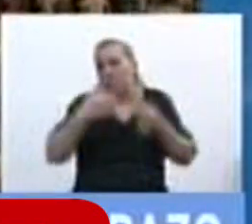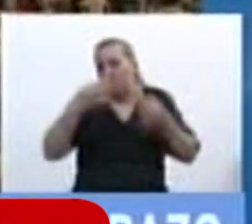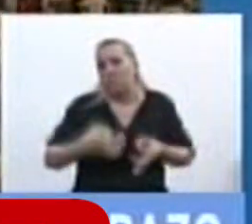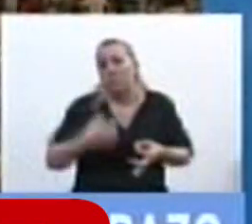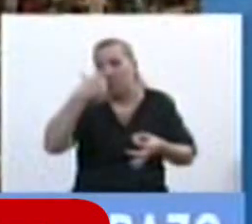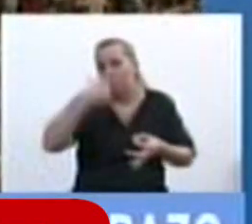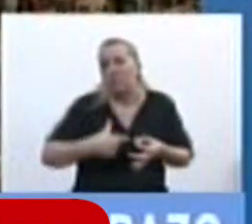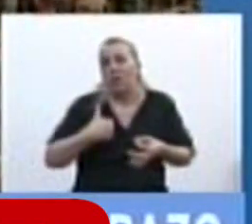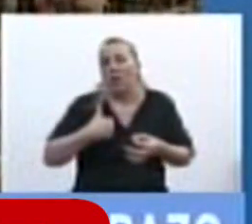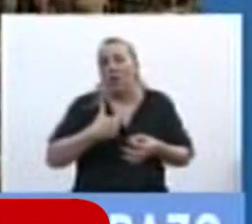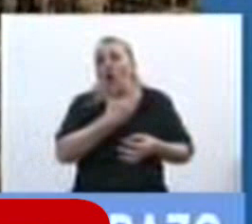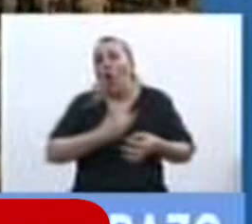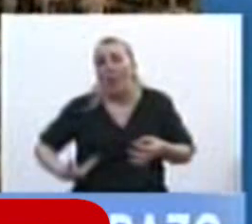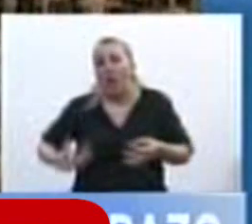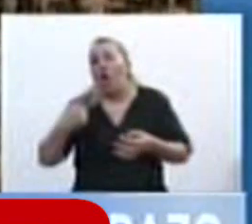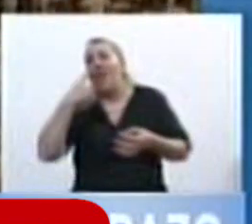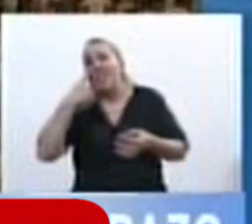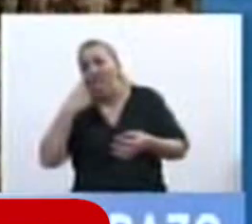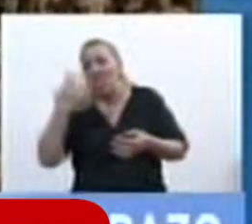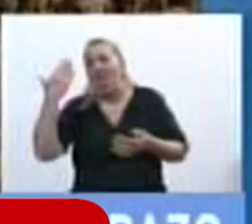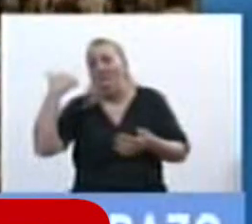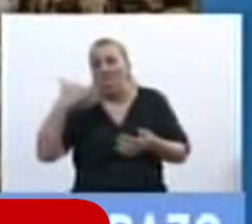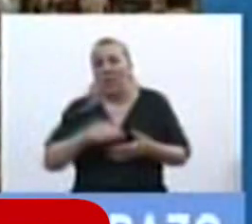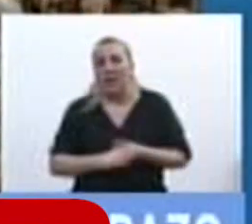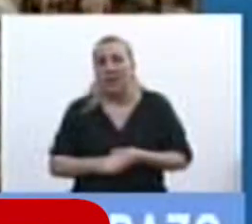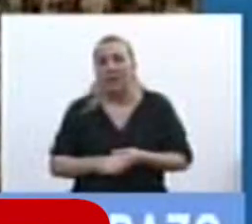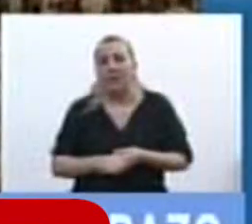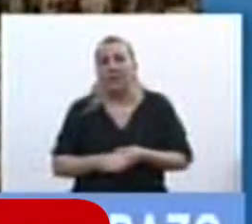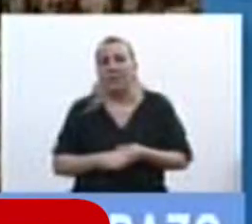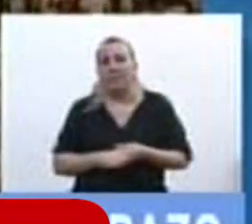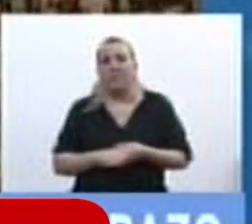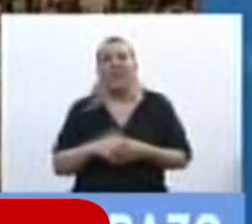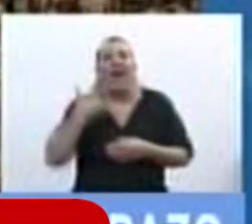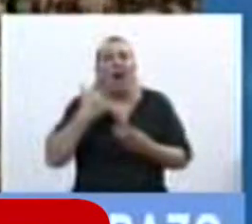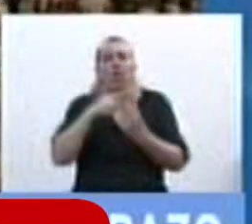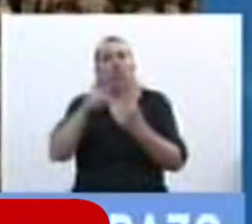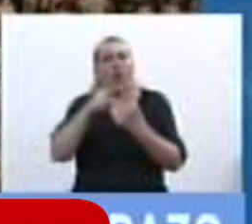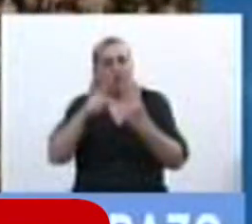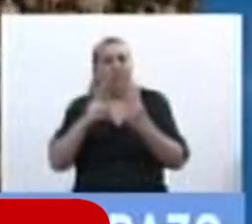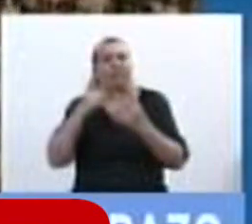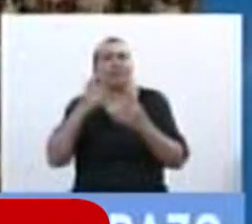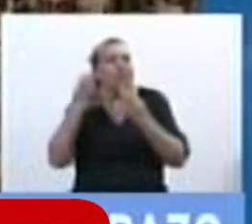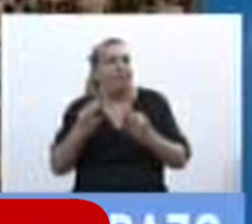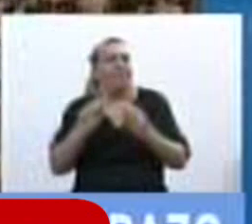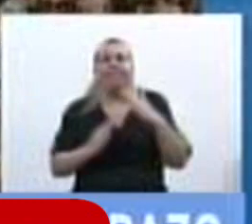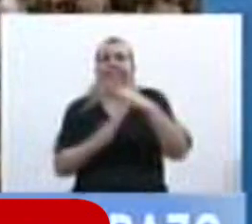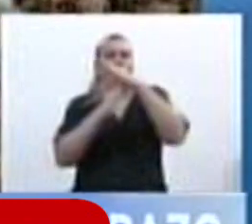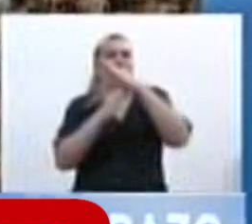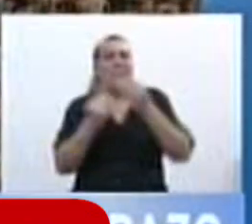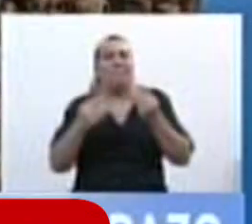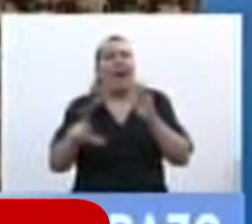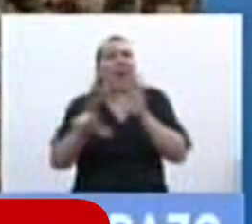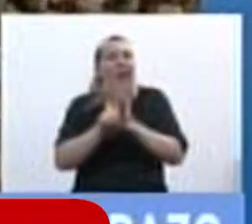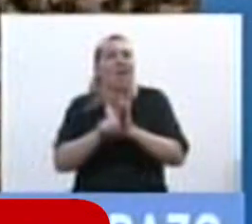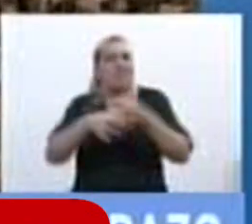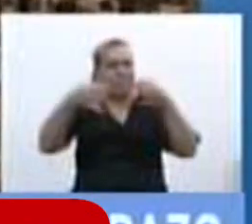ex gobernador, intendente tiene dos sujetos centrales para que sea una ley que